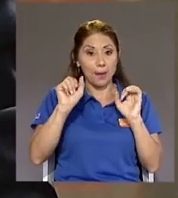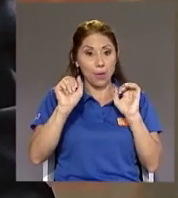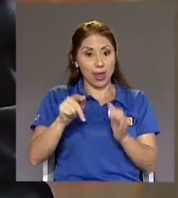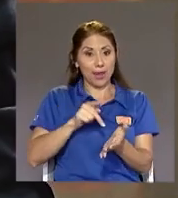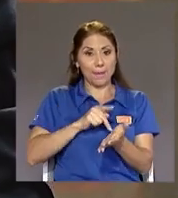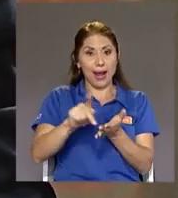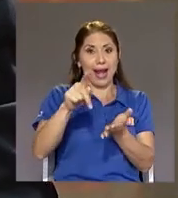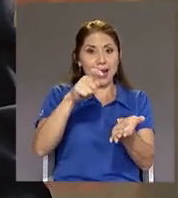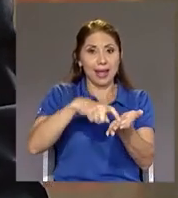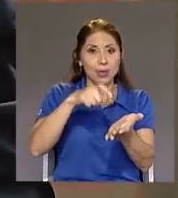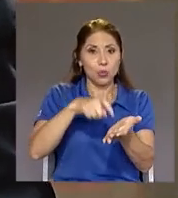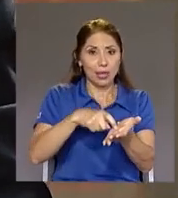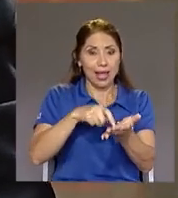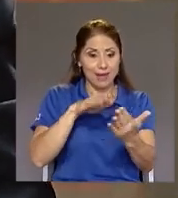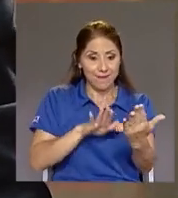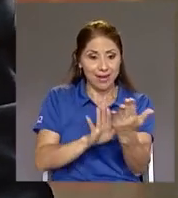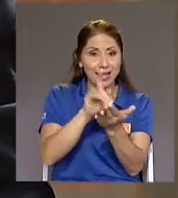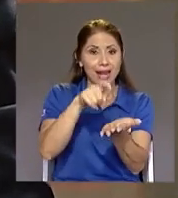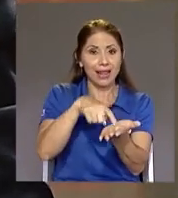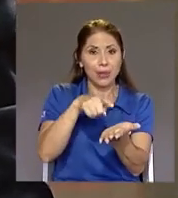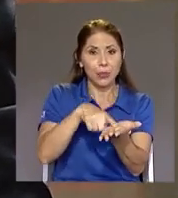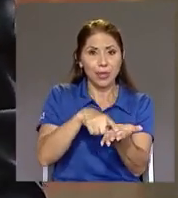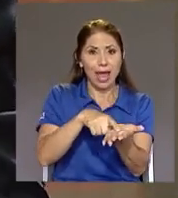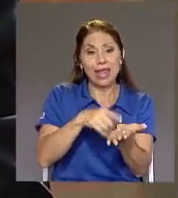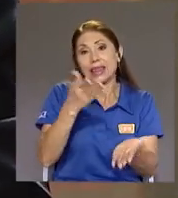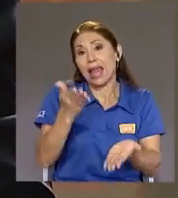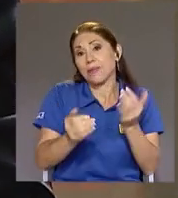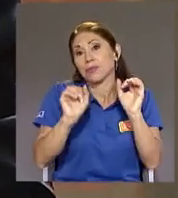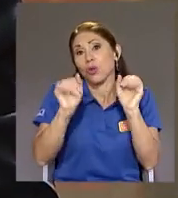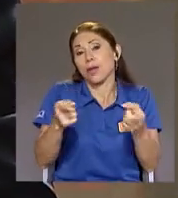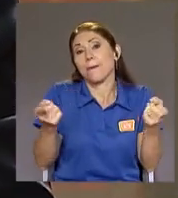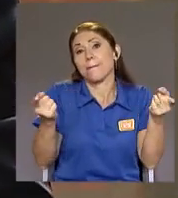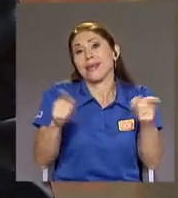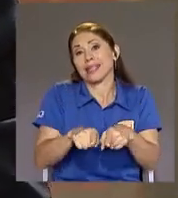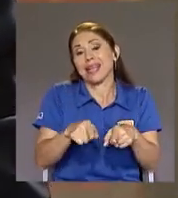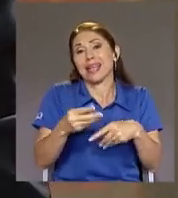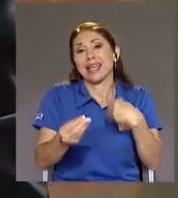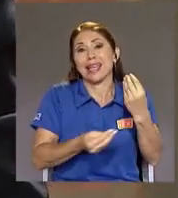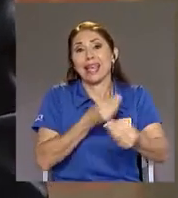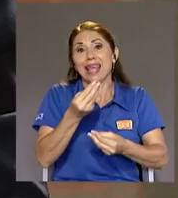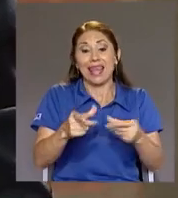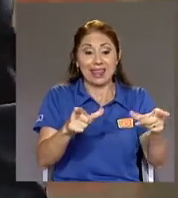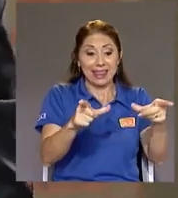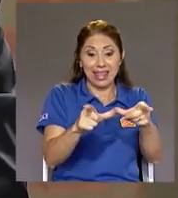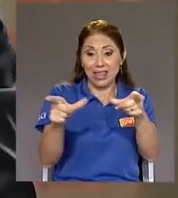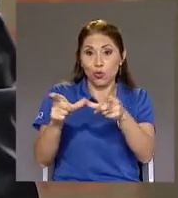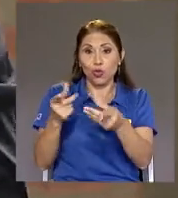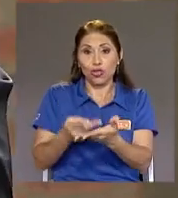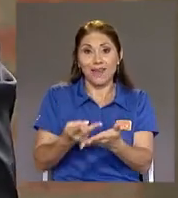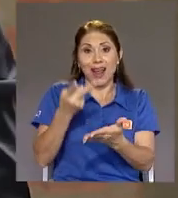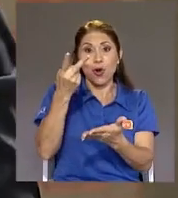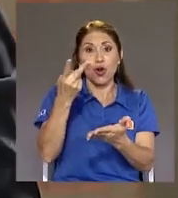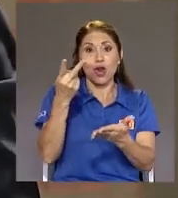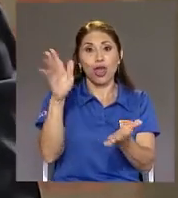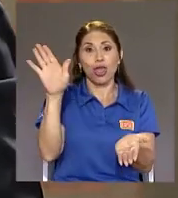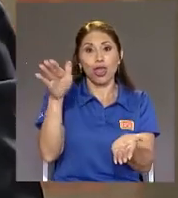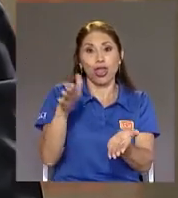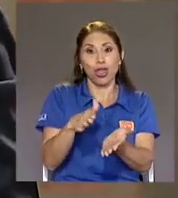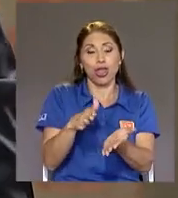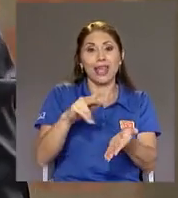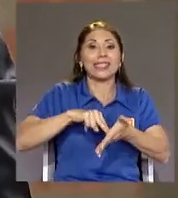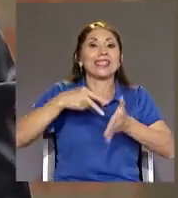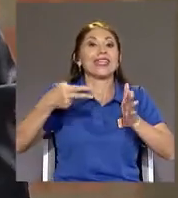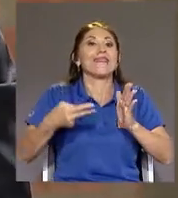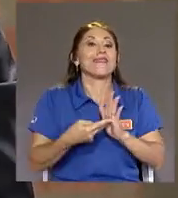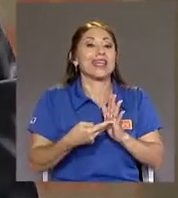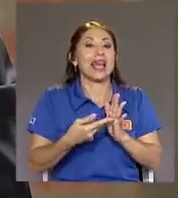Podría tener situaciones En que haya una pérdida De valor De los títulos Del Estado Y por lo tanto Una pérdida De